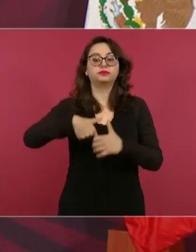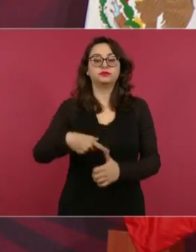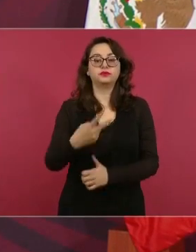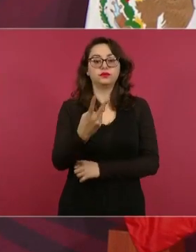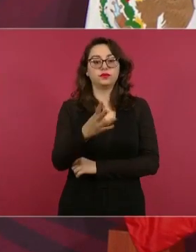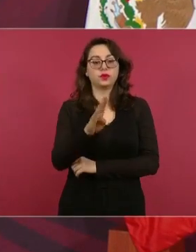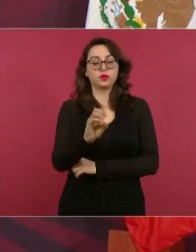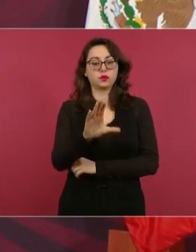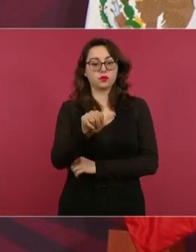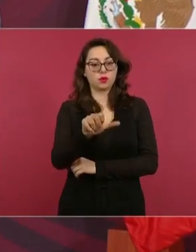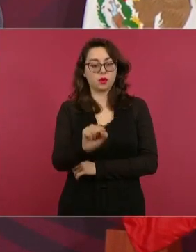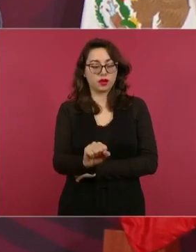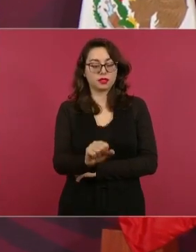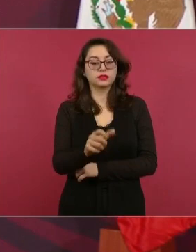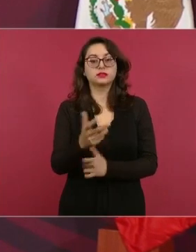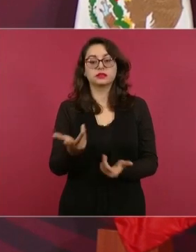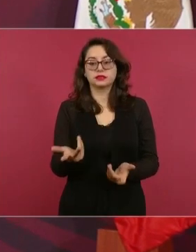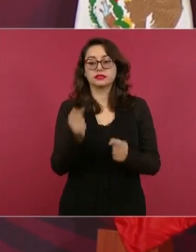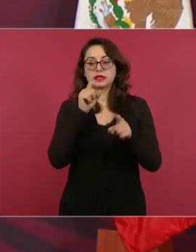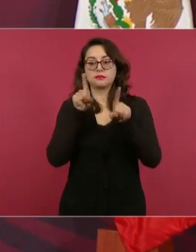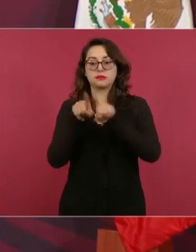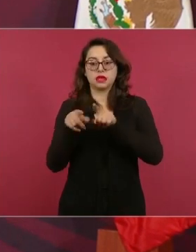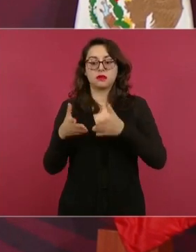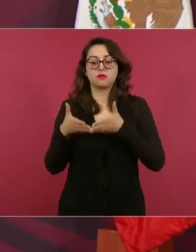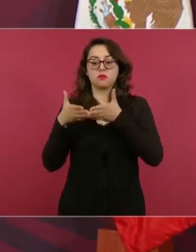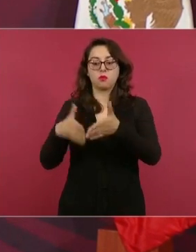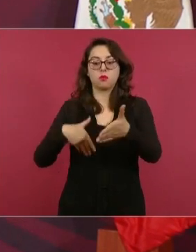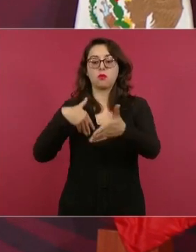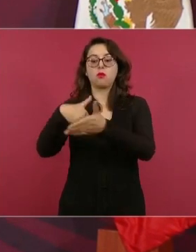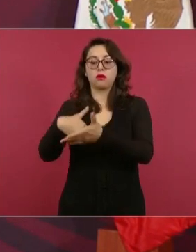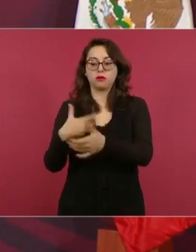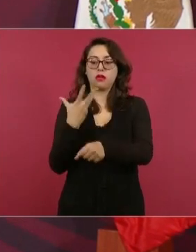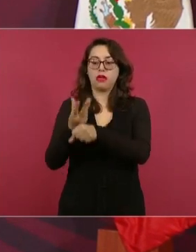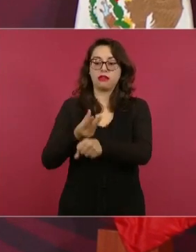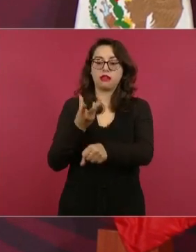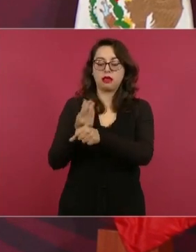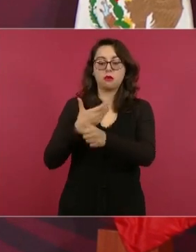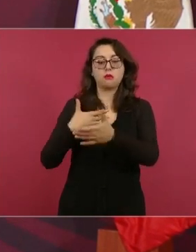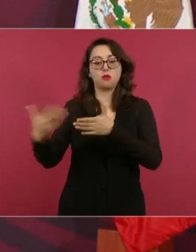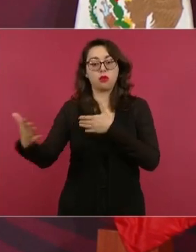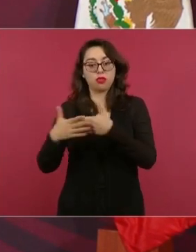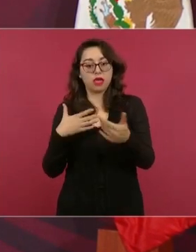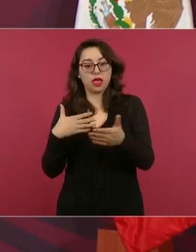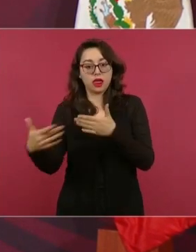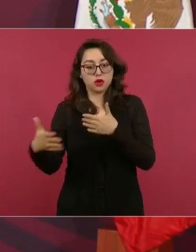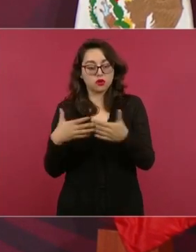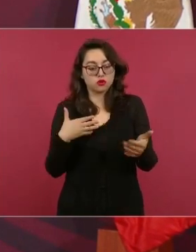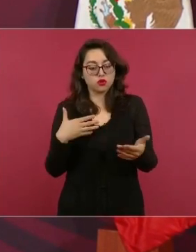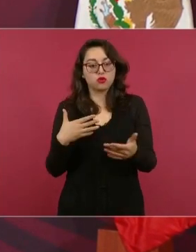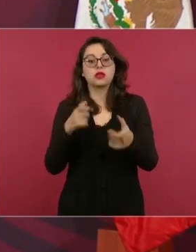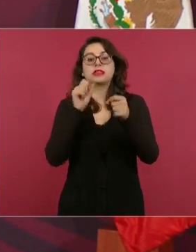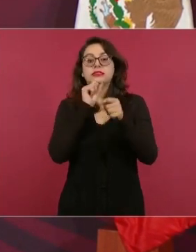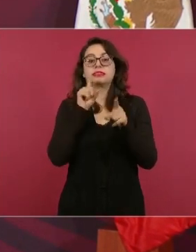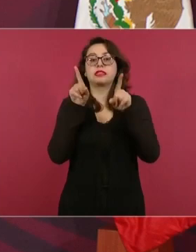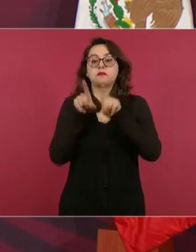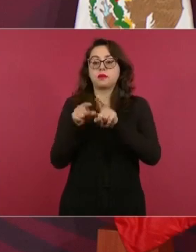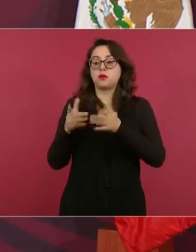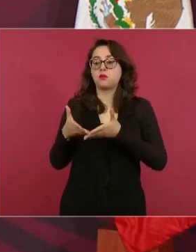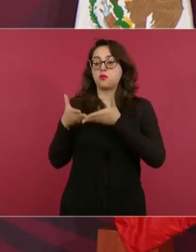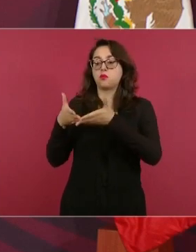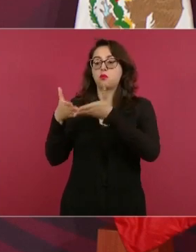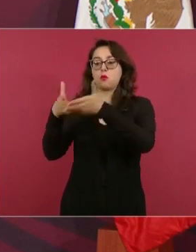se está mejorando el puerto de Los Bocas pero y también el puerto de